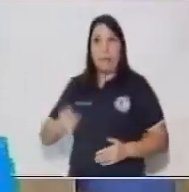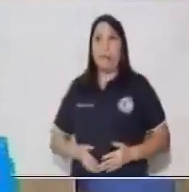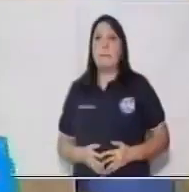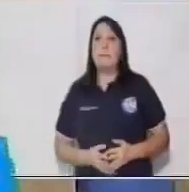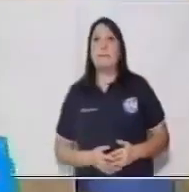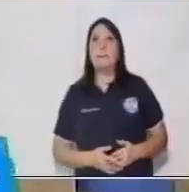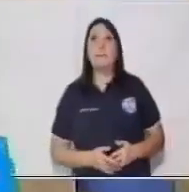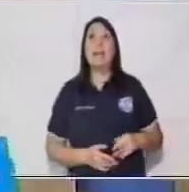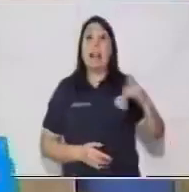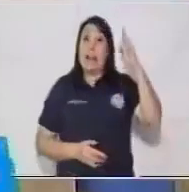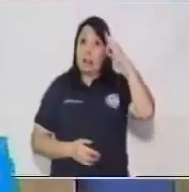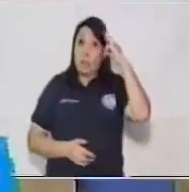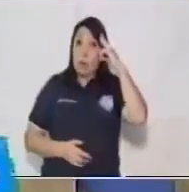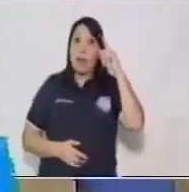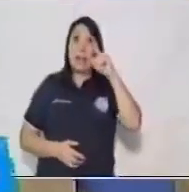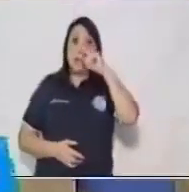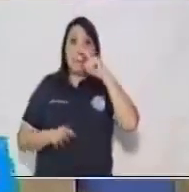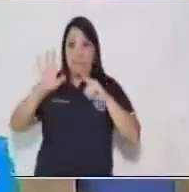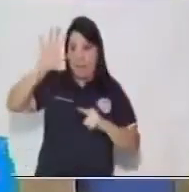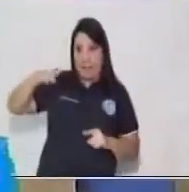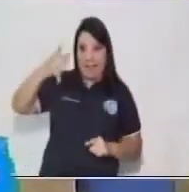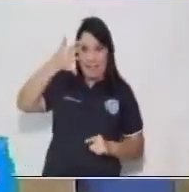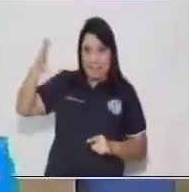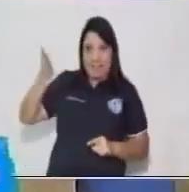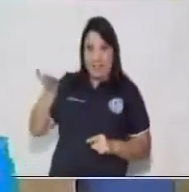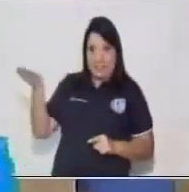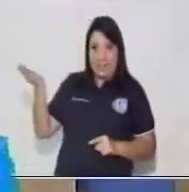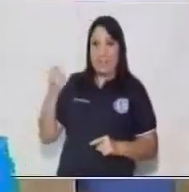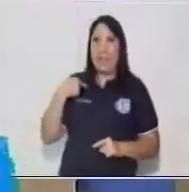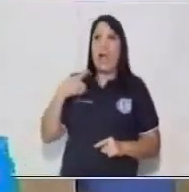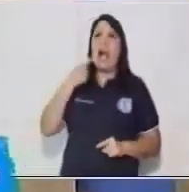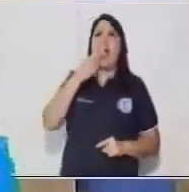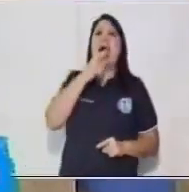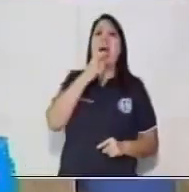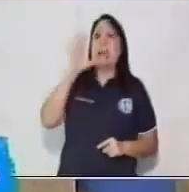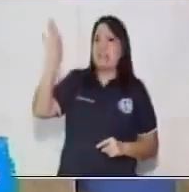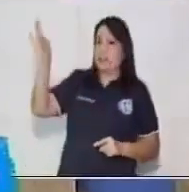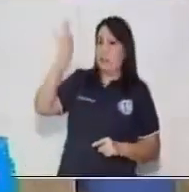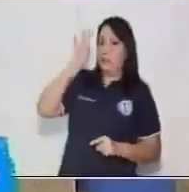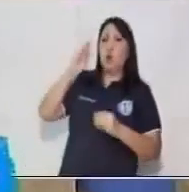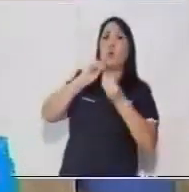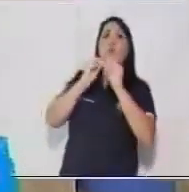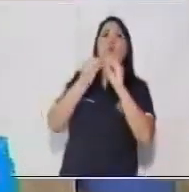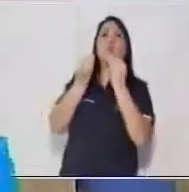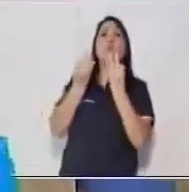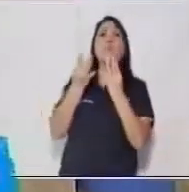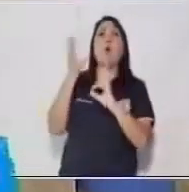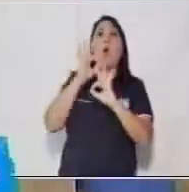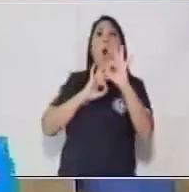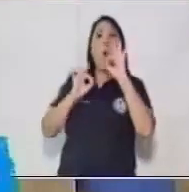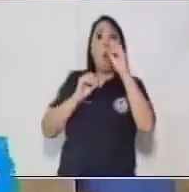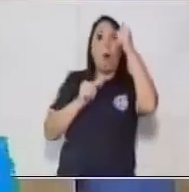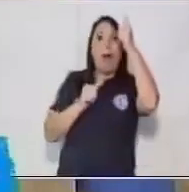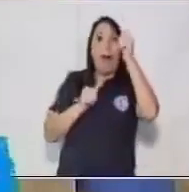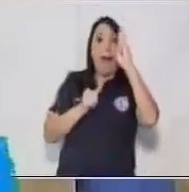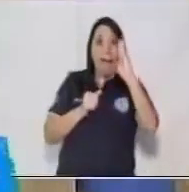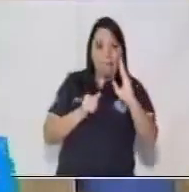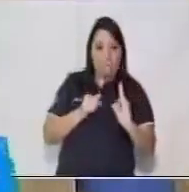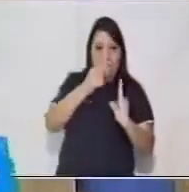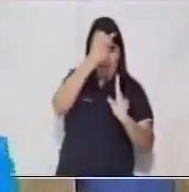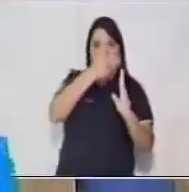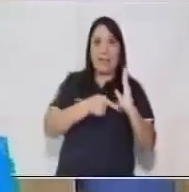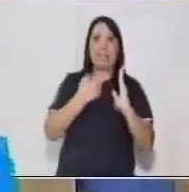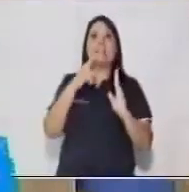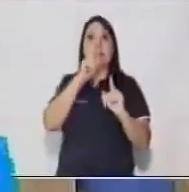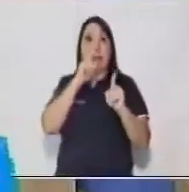Recuerda que debemos identificar a qué número o literal pertenece. En este